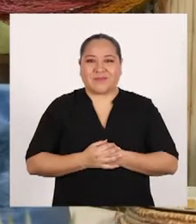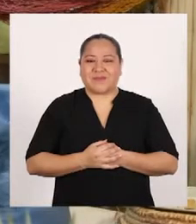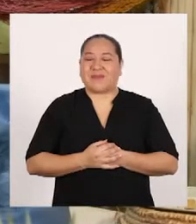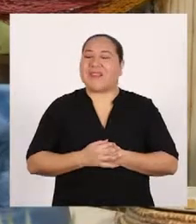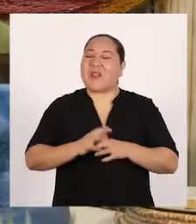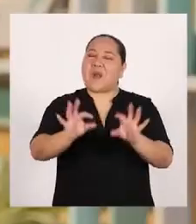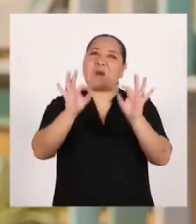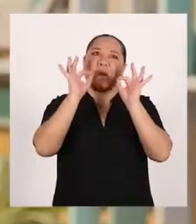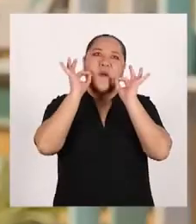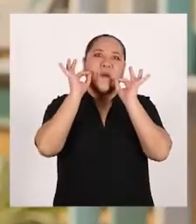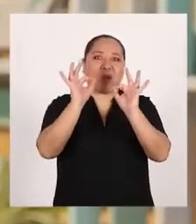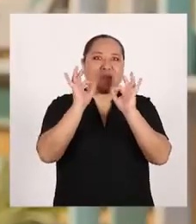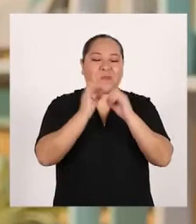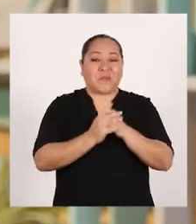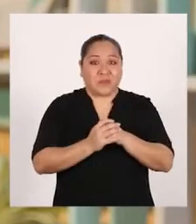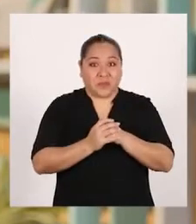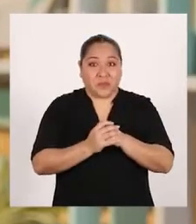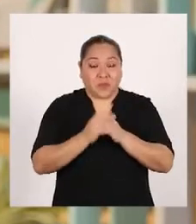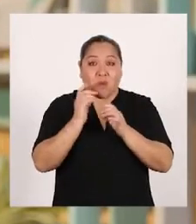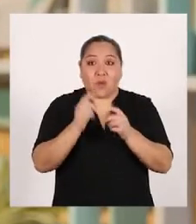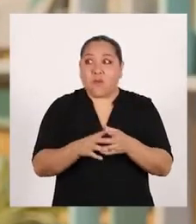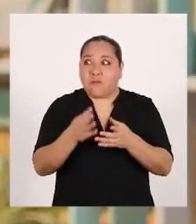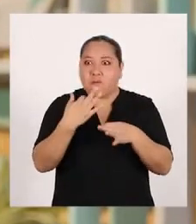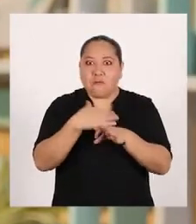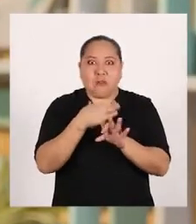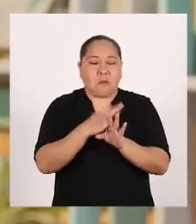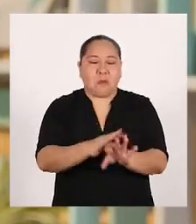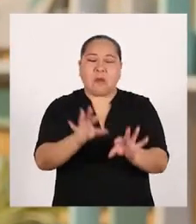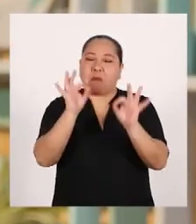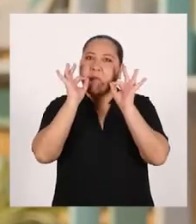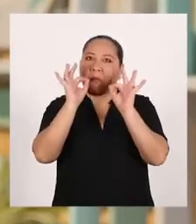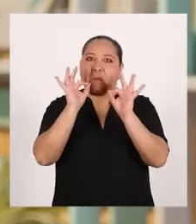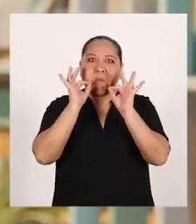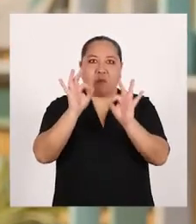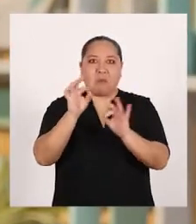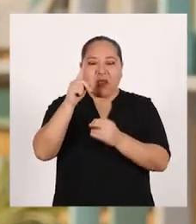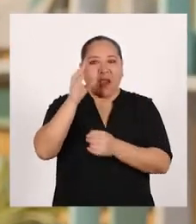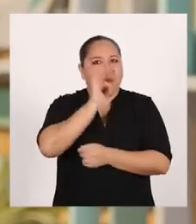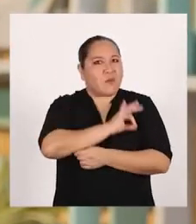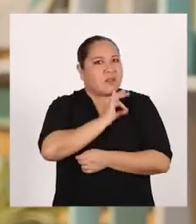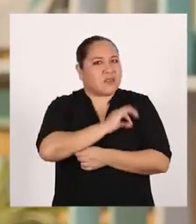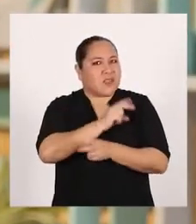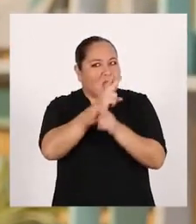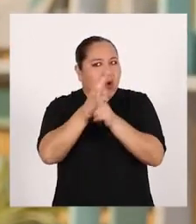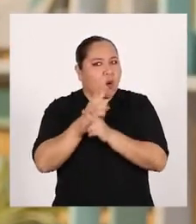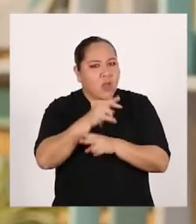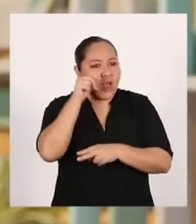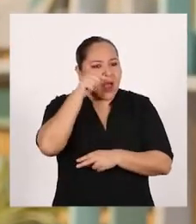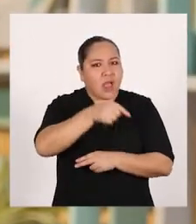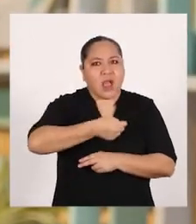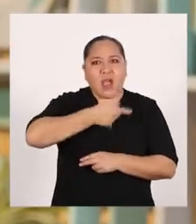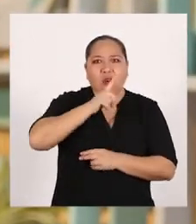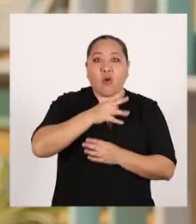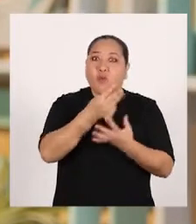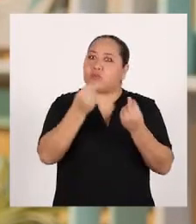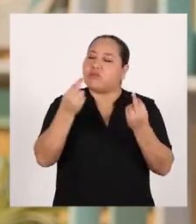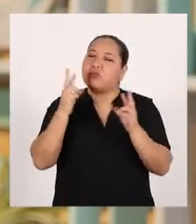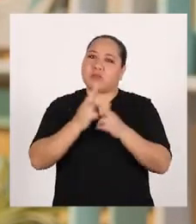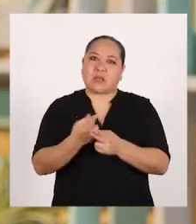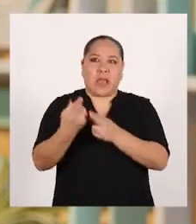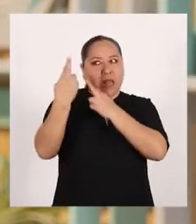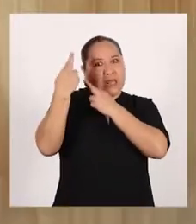¡Qué genial! ¡Qué grandes formas tenían nuestros ancestros de aprovechar y cuidar el agua con mucha